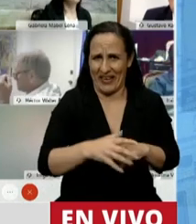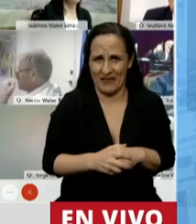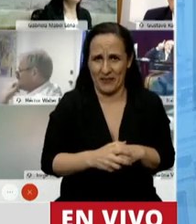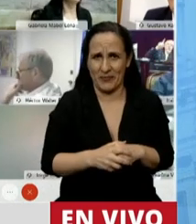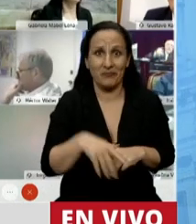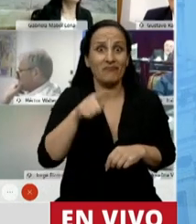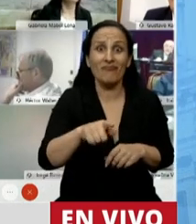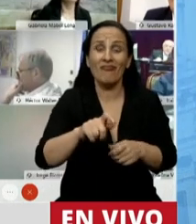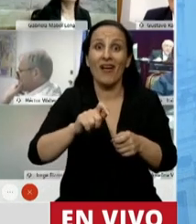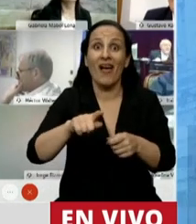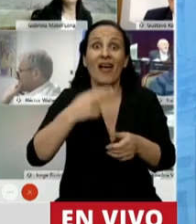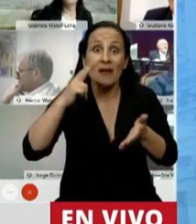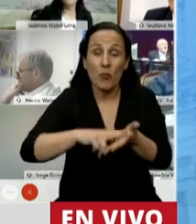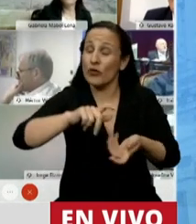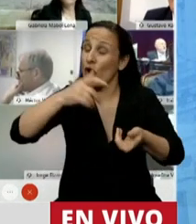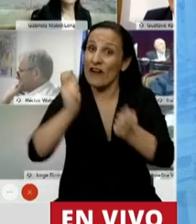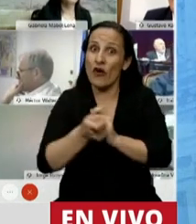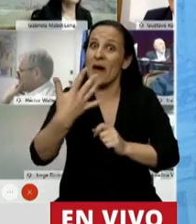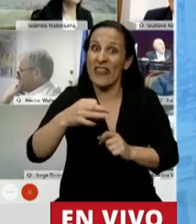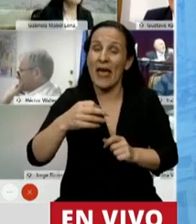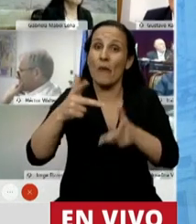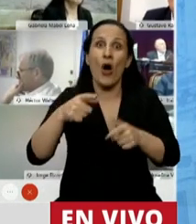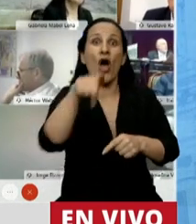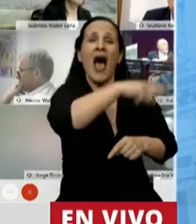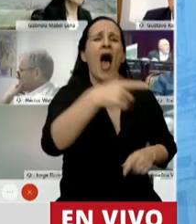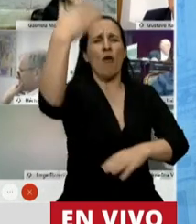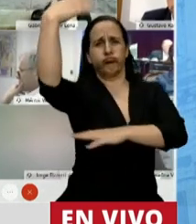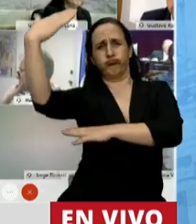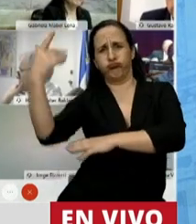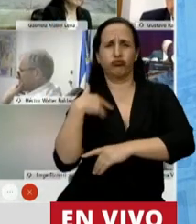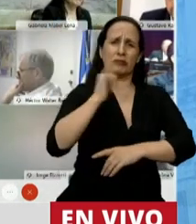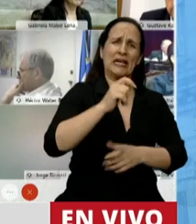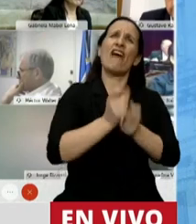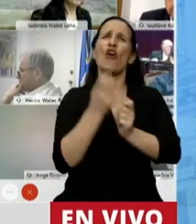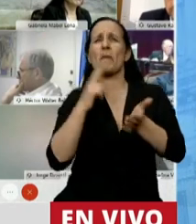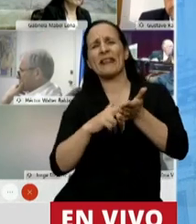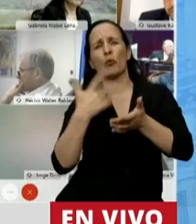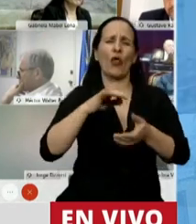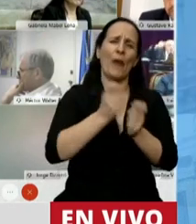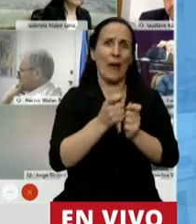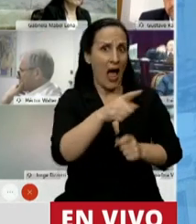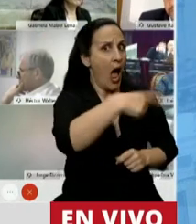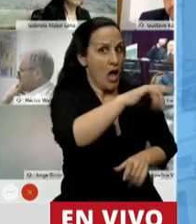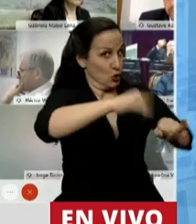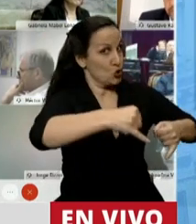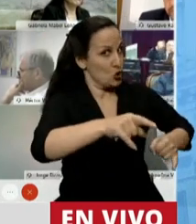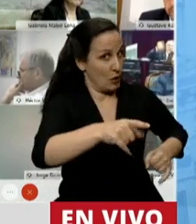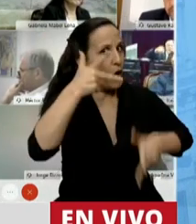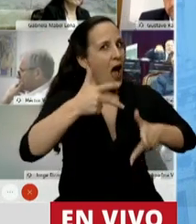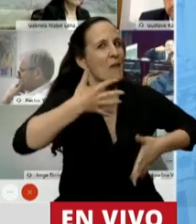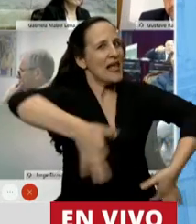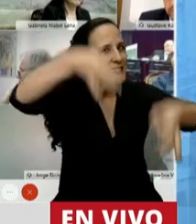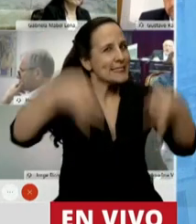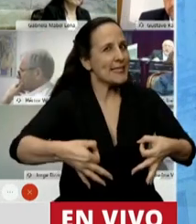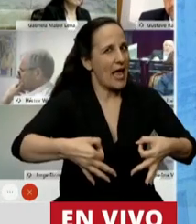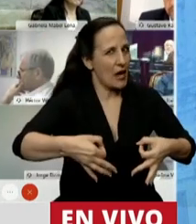la reforma tributaria. Les tomo la palabra a todos los que hablaron de reforma tributaria. Pero vamos a hablar en serio de una